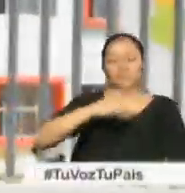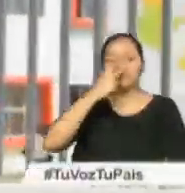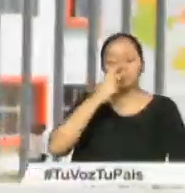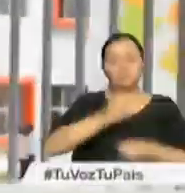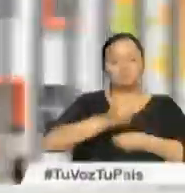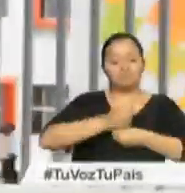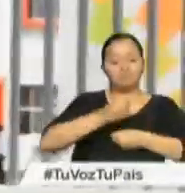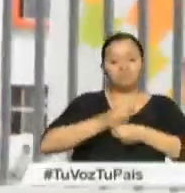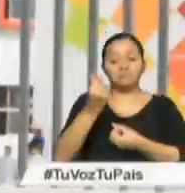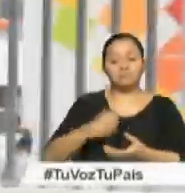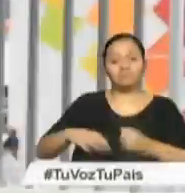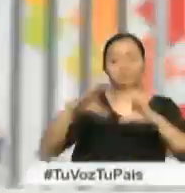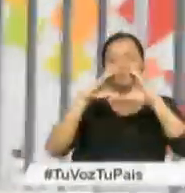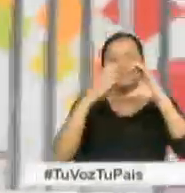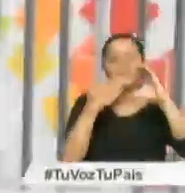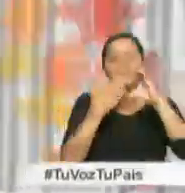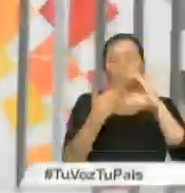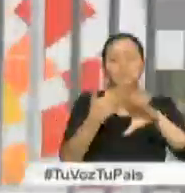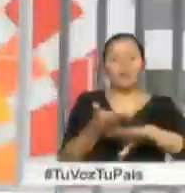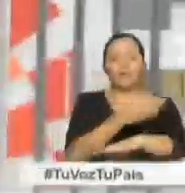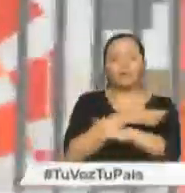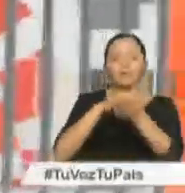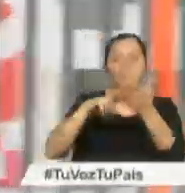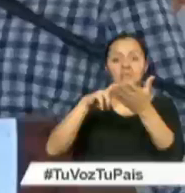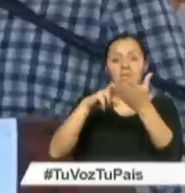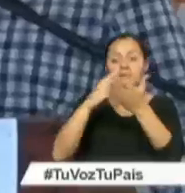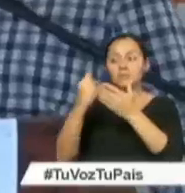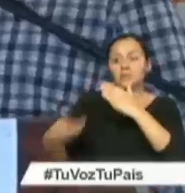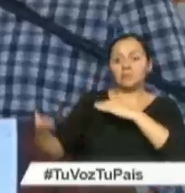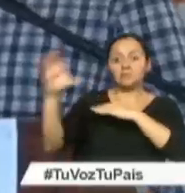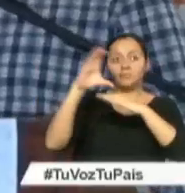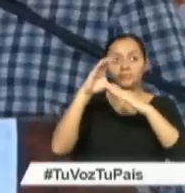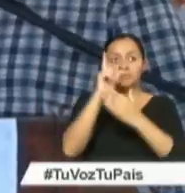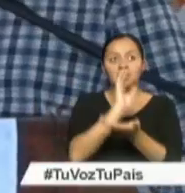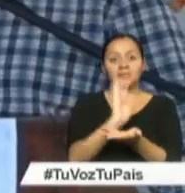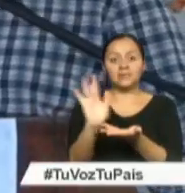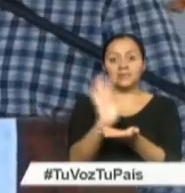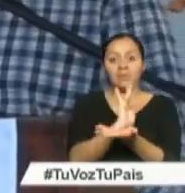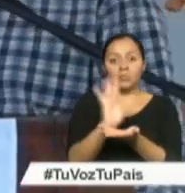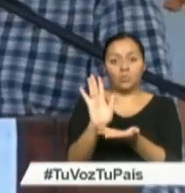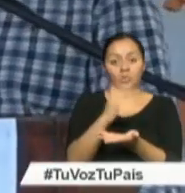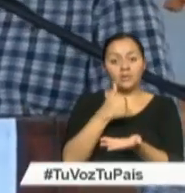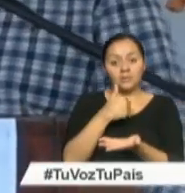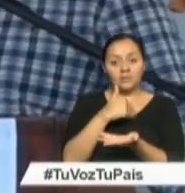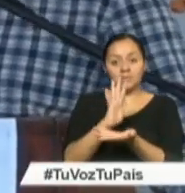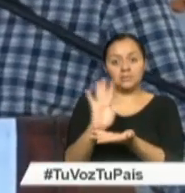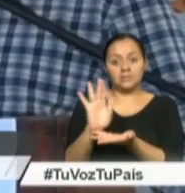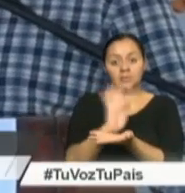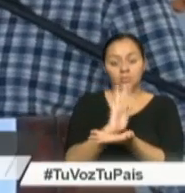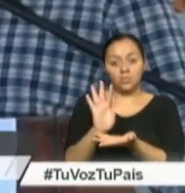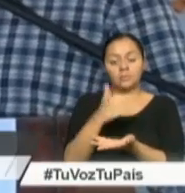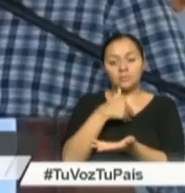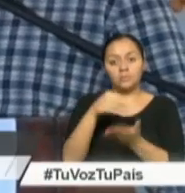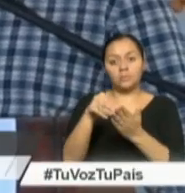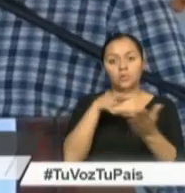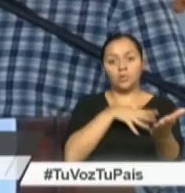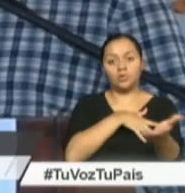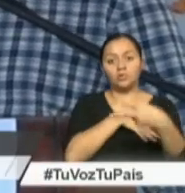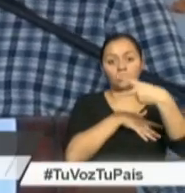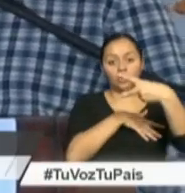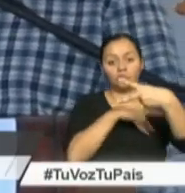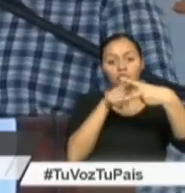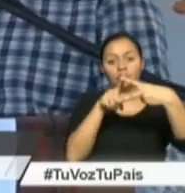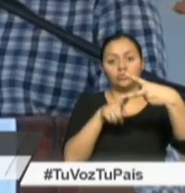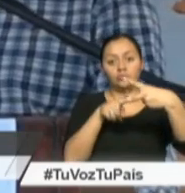producto de los réditos de la minería responsable La provincia de Zamora tiene dos proyectos estratégicos de